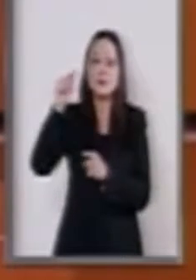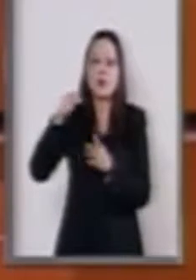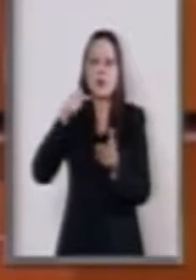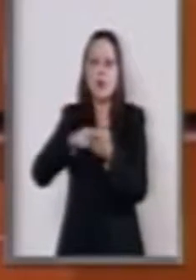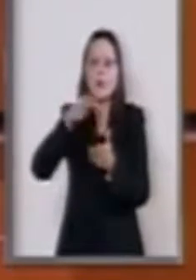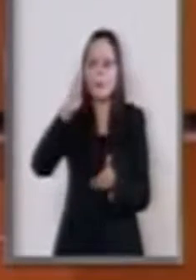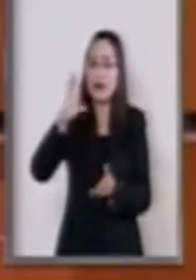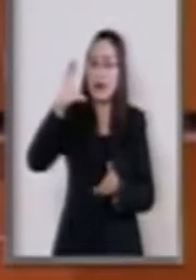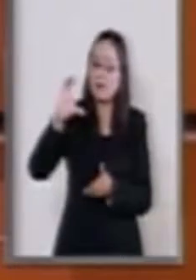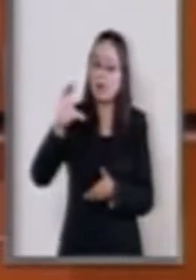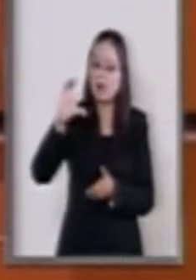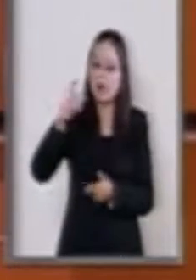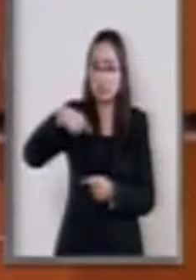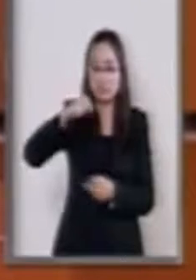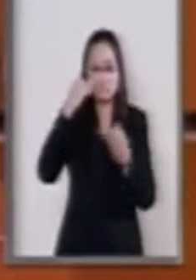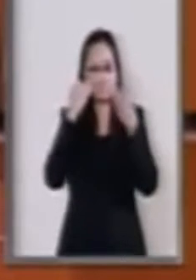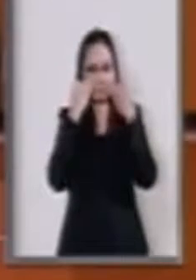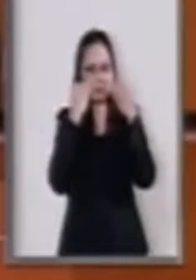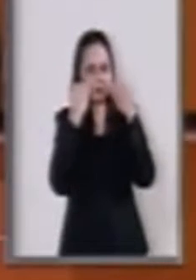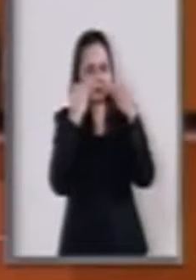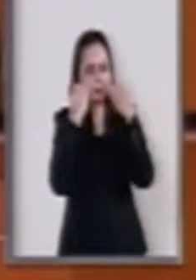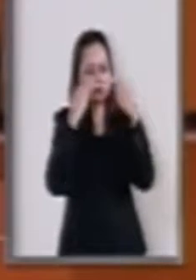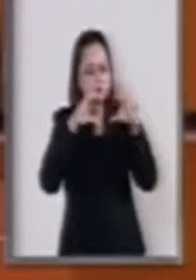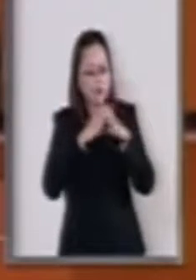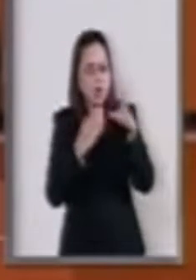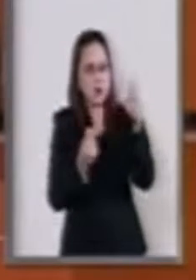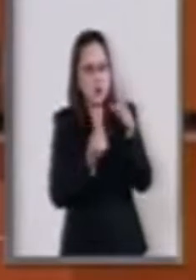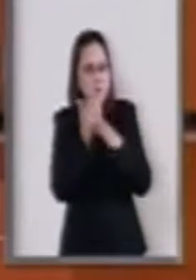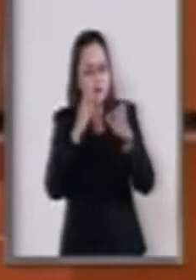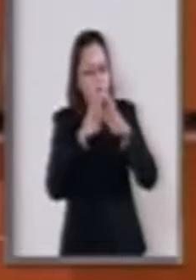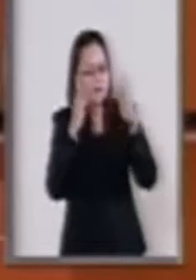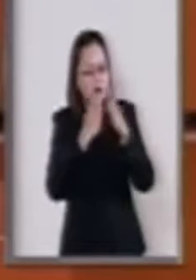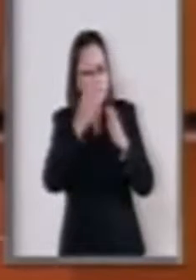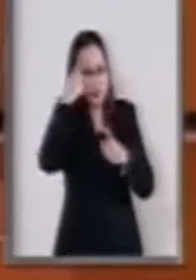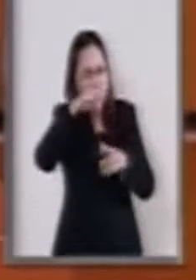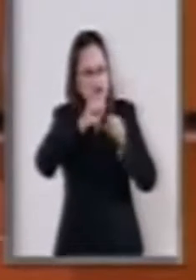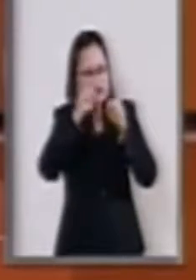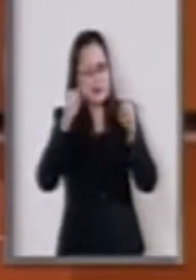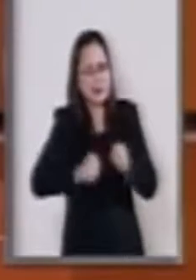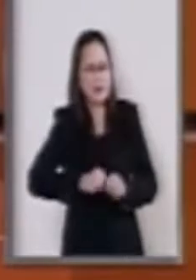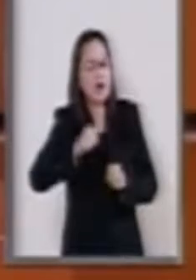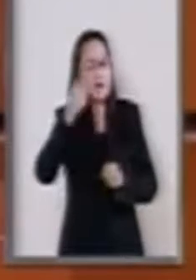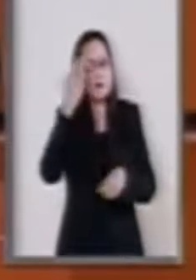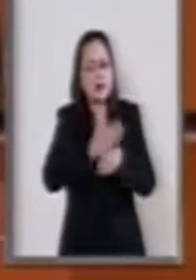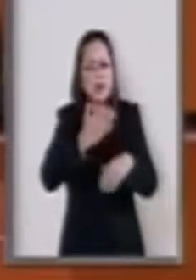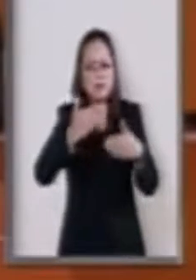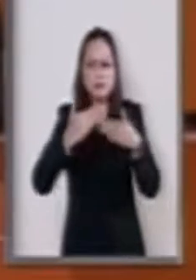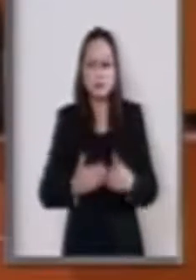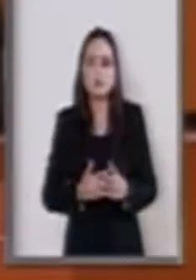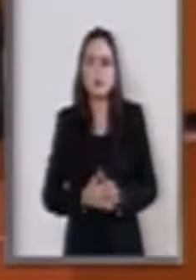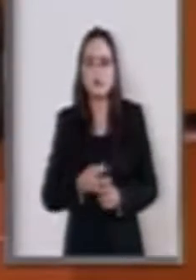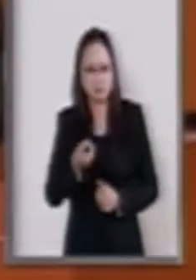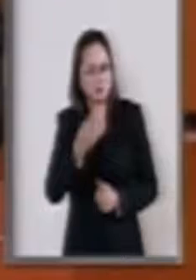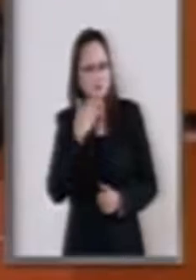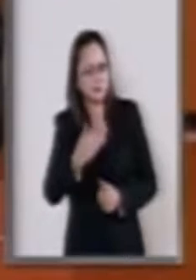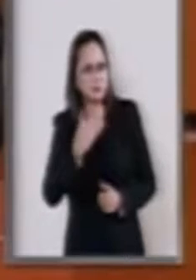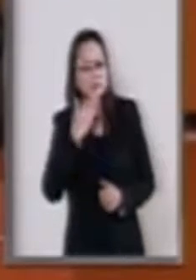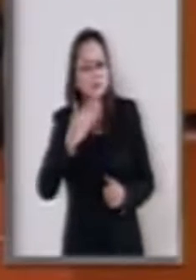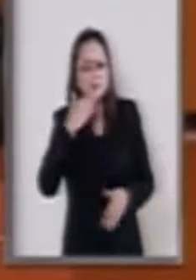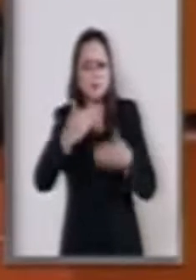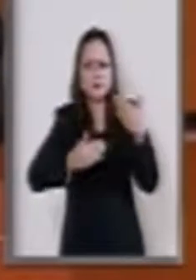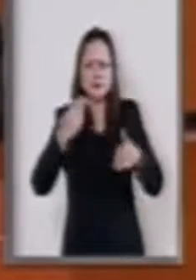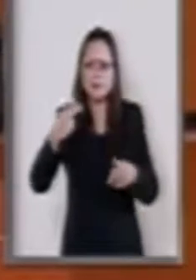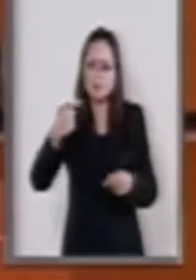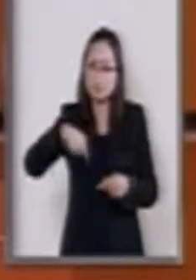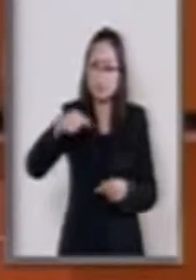fuimos testigos de las bondades del nuevo esquema jurisdiccional. De inmediato, nos percatamos